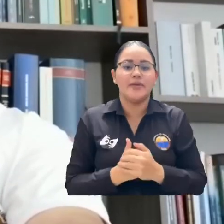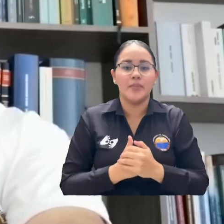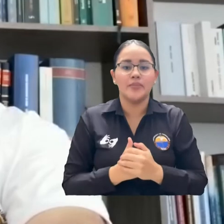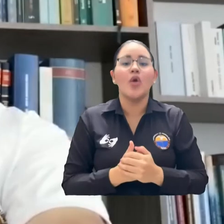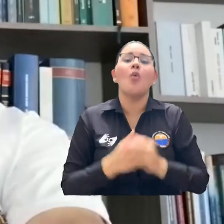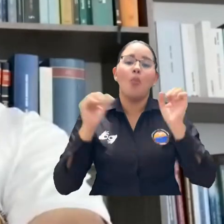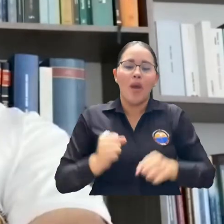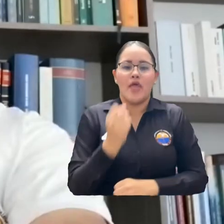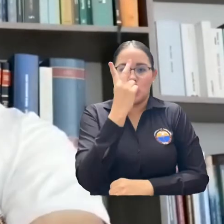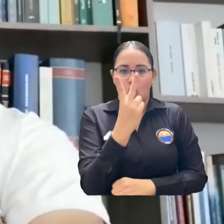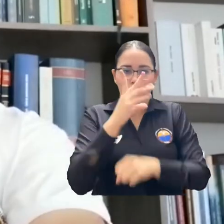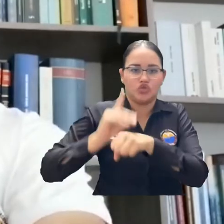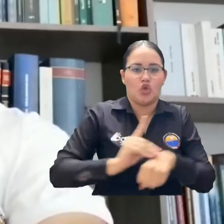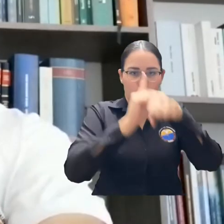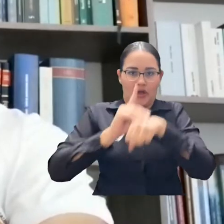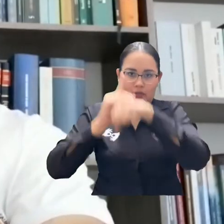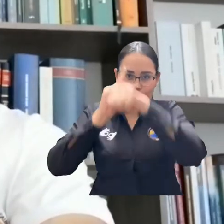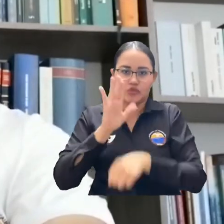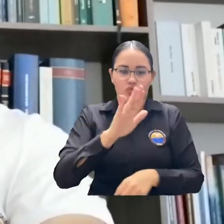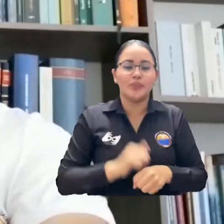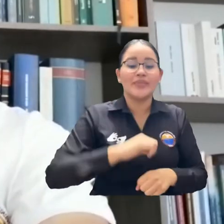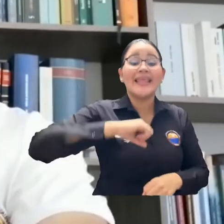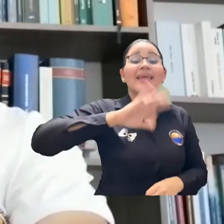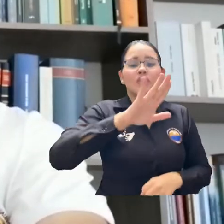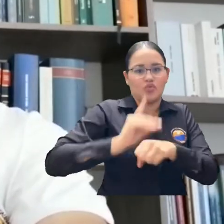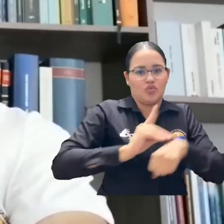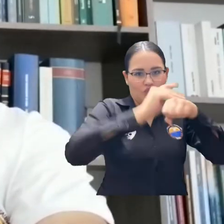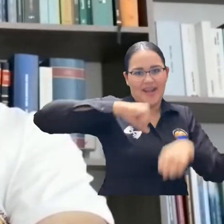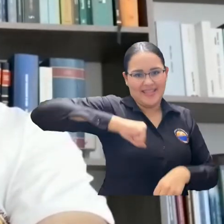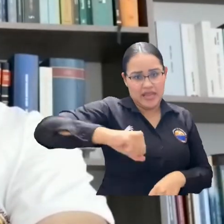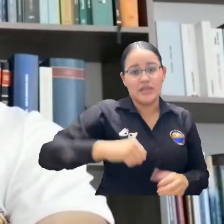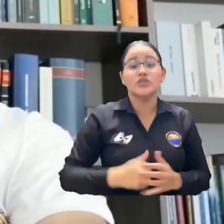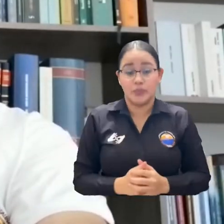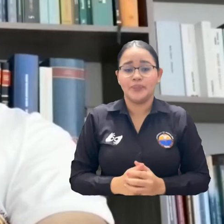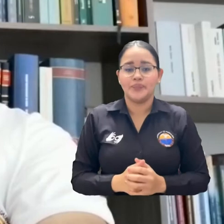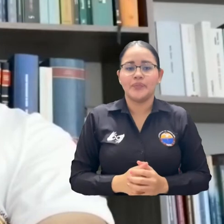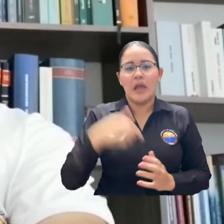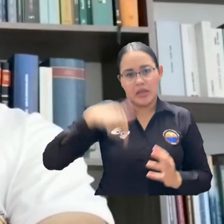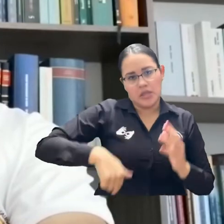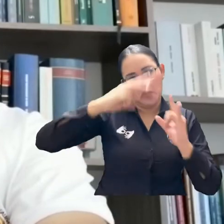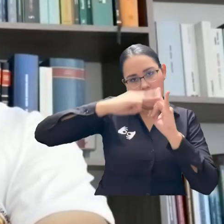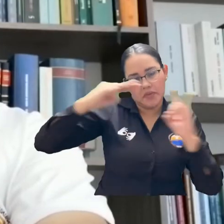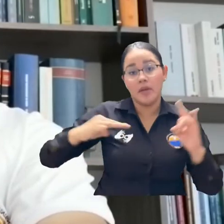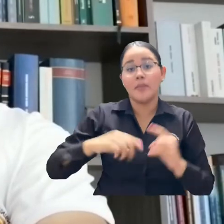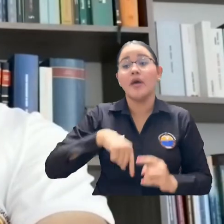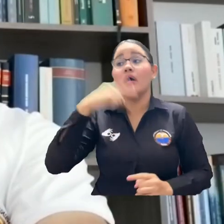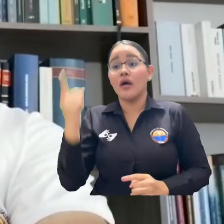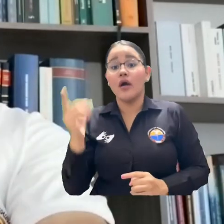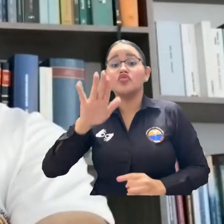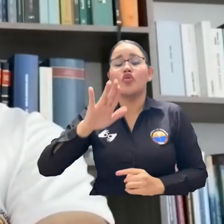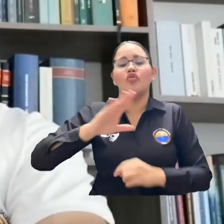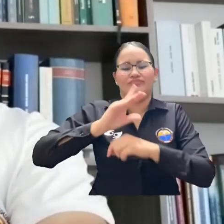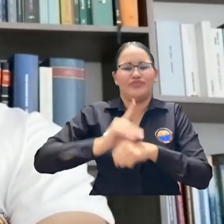adscritos a dos doctorados que ofrece la Universidad de Cádiz. El doctorado en Derecho de esta Casa de Estudios y el